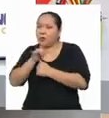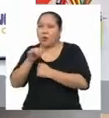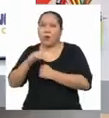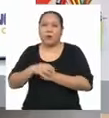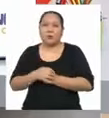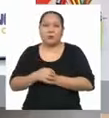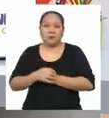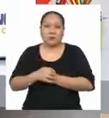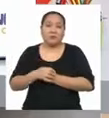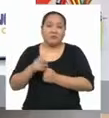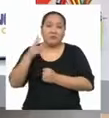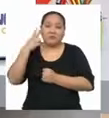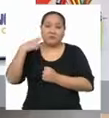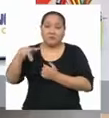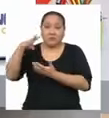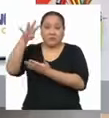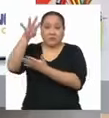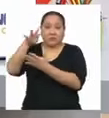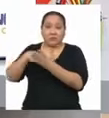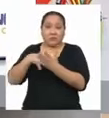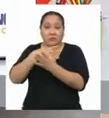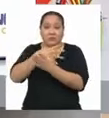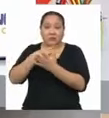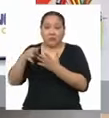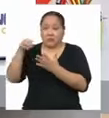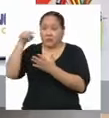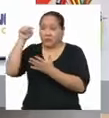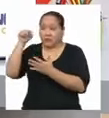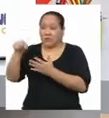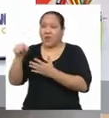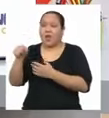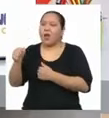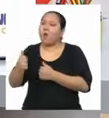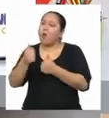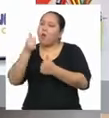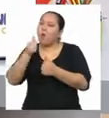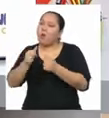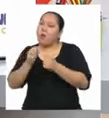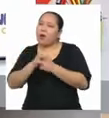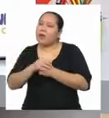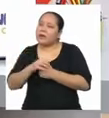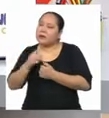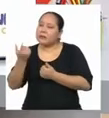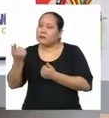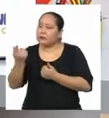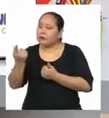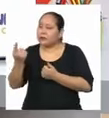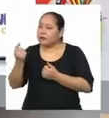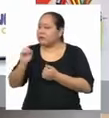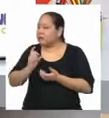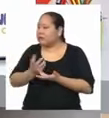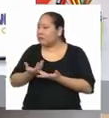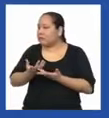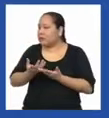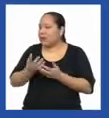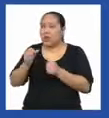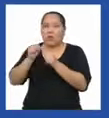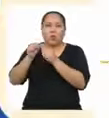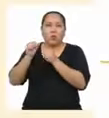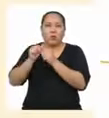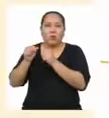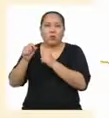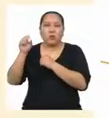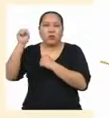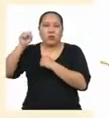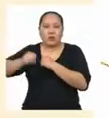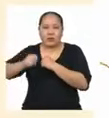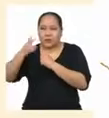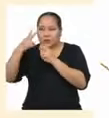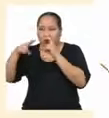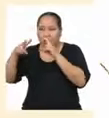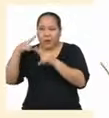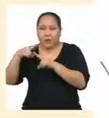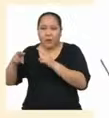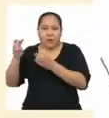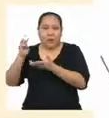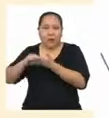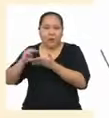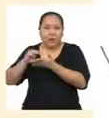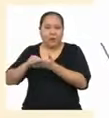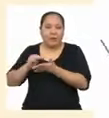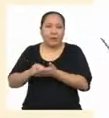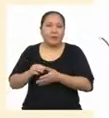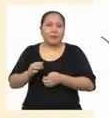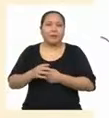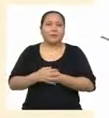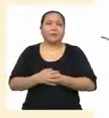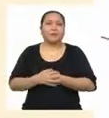Mirando la tabla nomás Uno se da cuenta que valor es el que más se repite con mayor frecuencia Y una diferencia muy